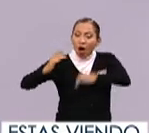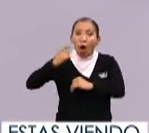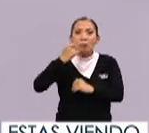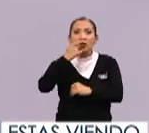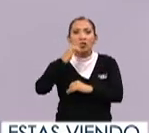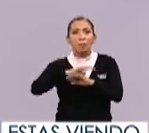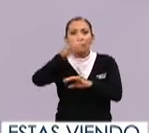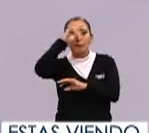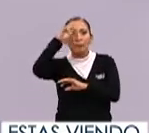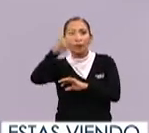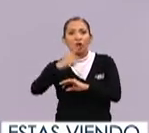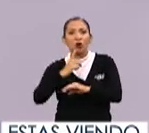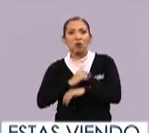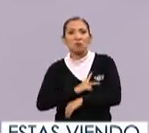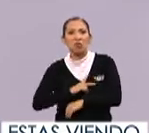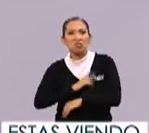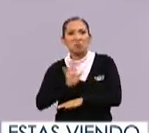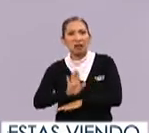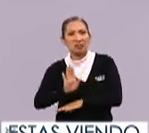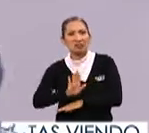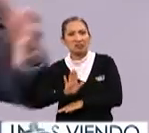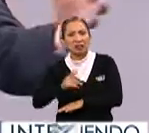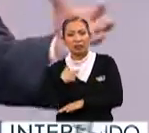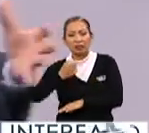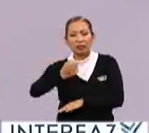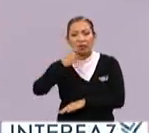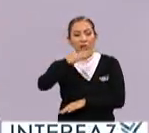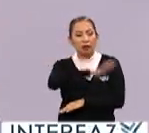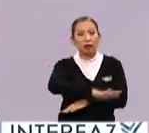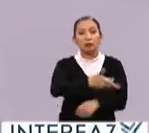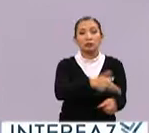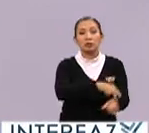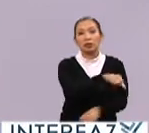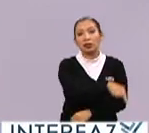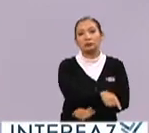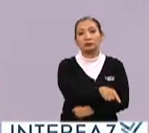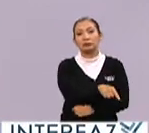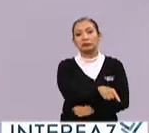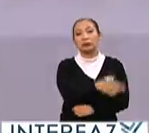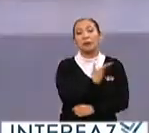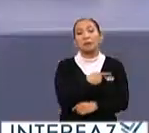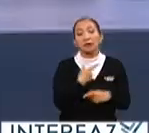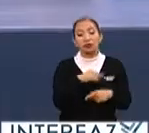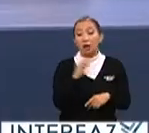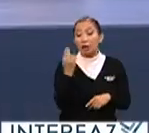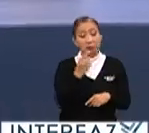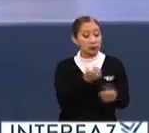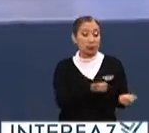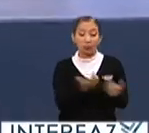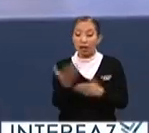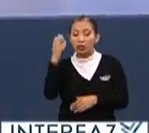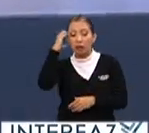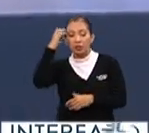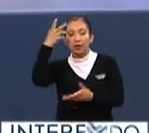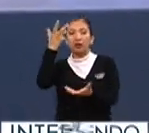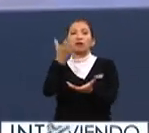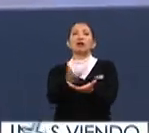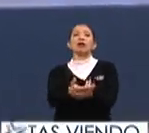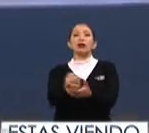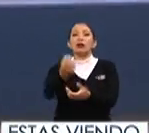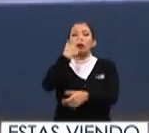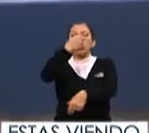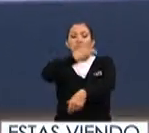tóxicos y eso usualmente sucede solo dentro del ámbito hospitalario es decir el paciente necesita ocupar una cama y